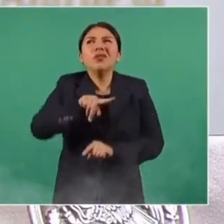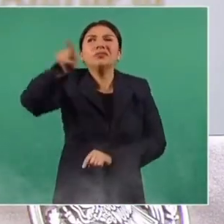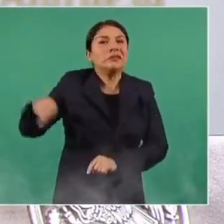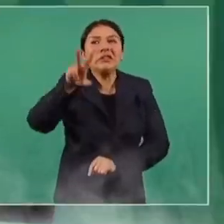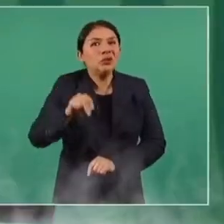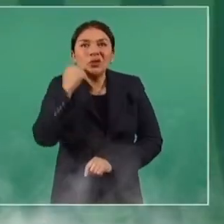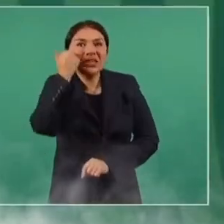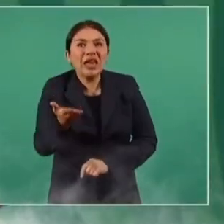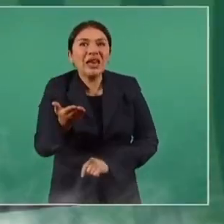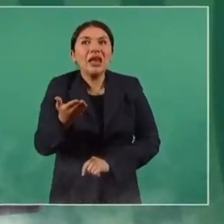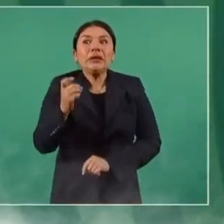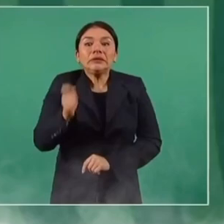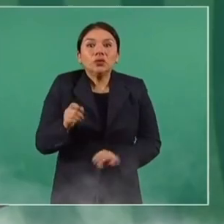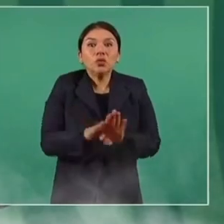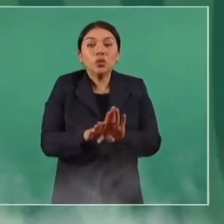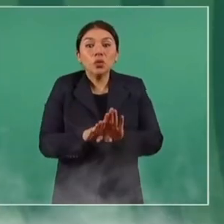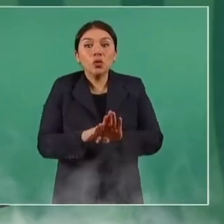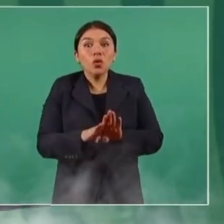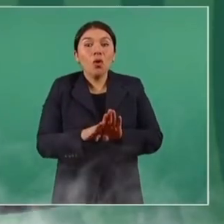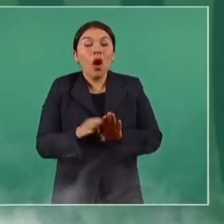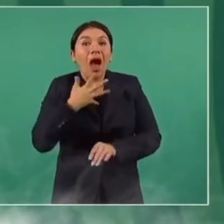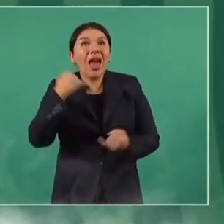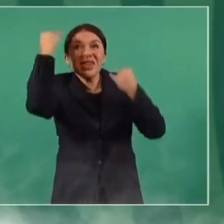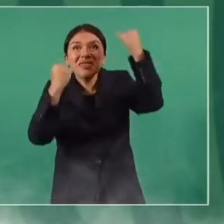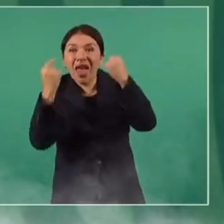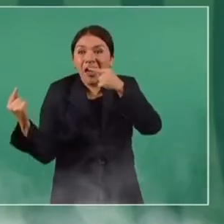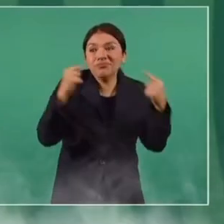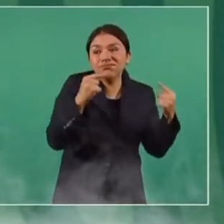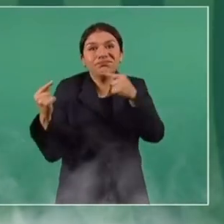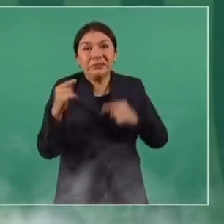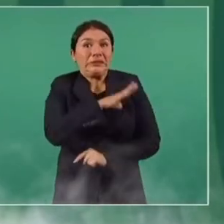quieren que haya confrontación de ideas,